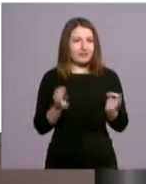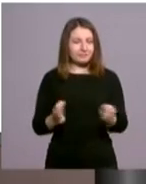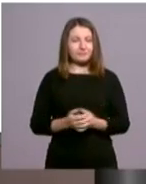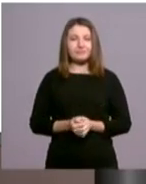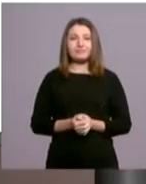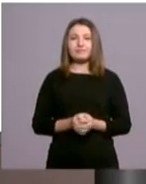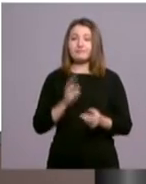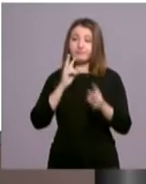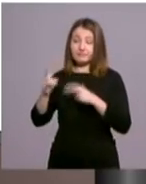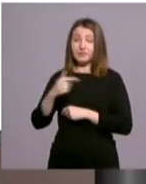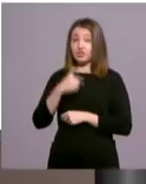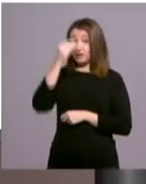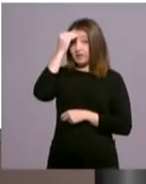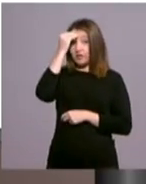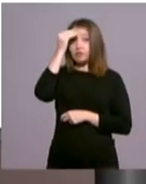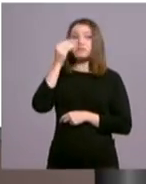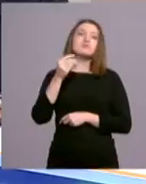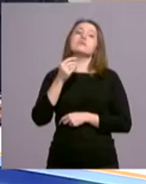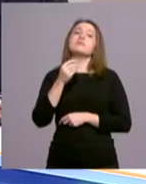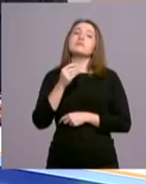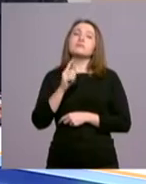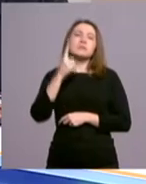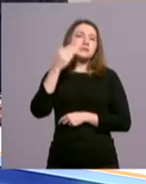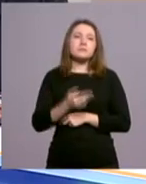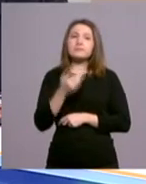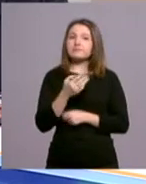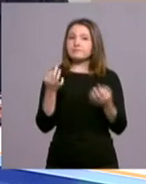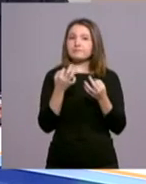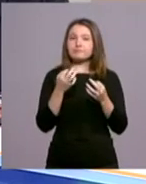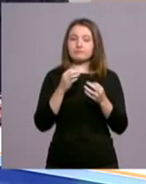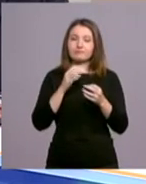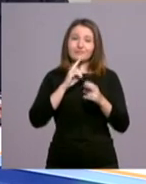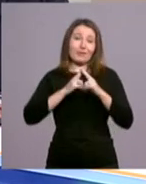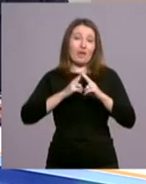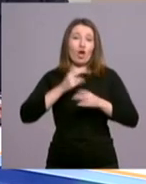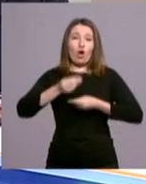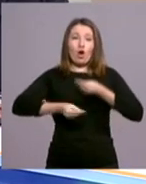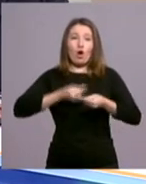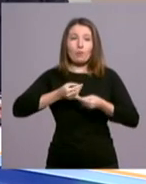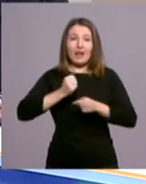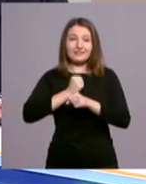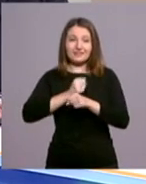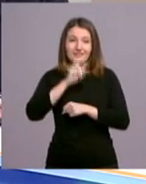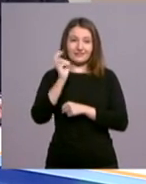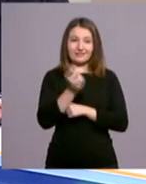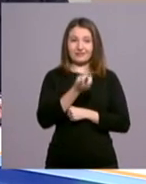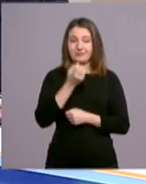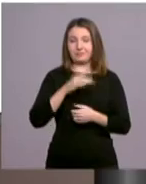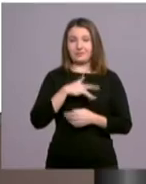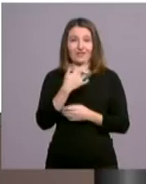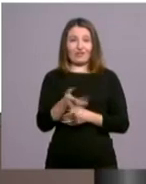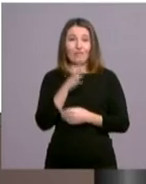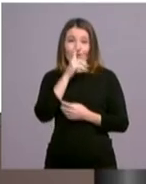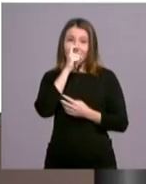creo que la tarea fundamental son las obras de misericordia que nos